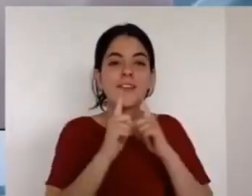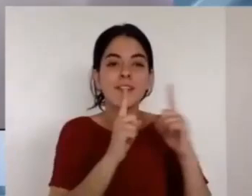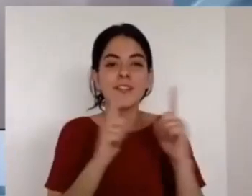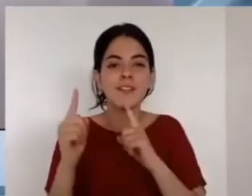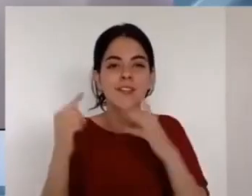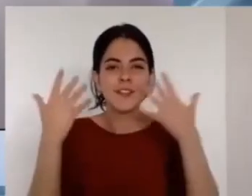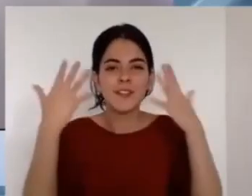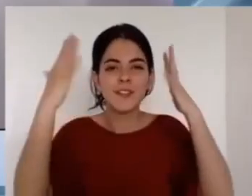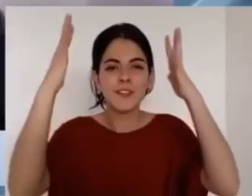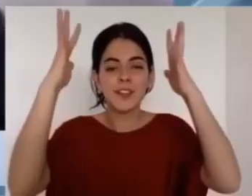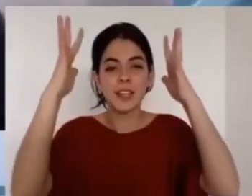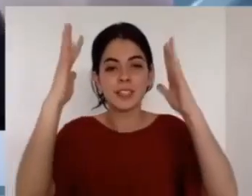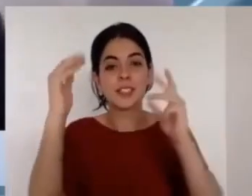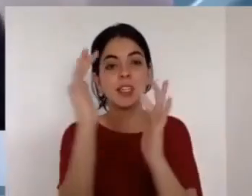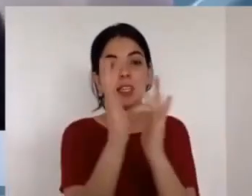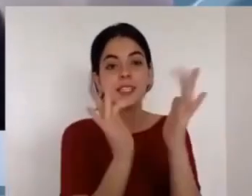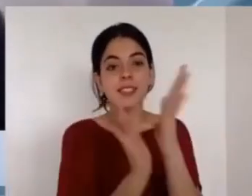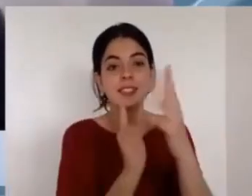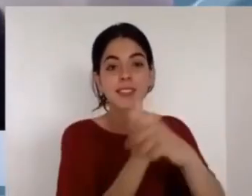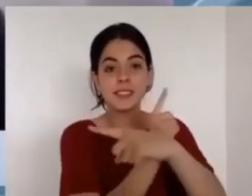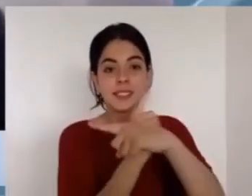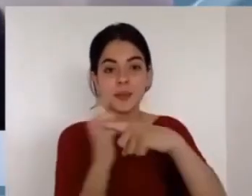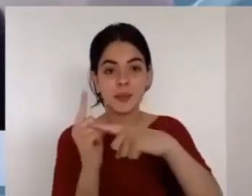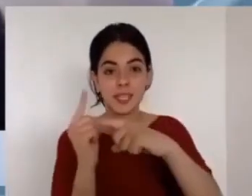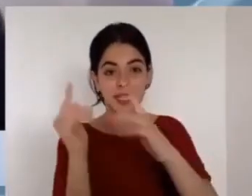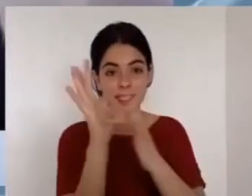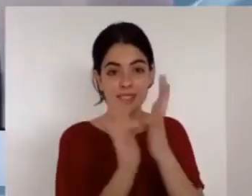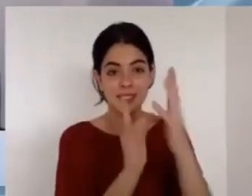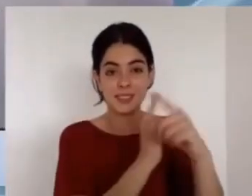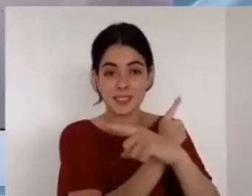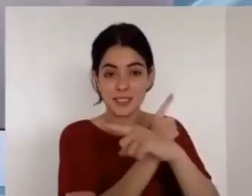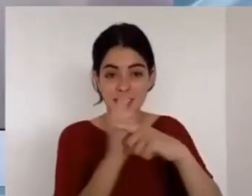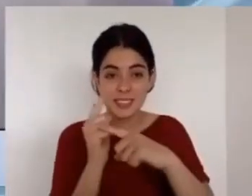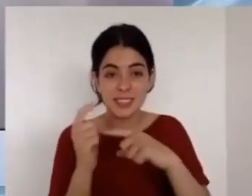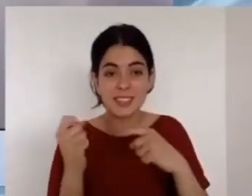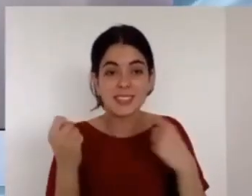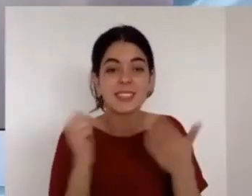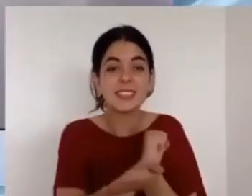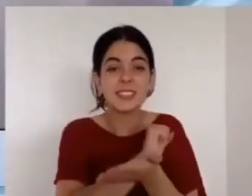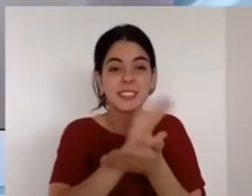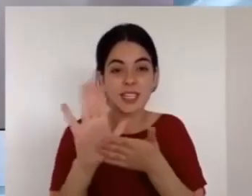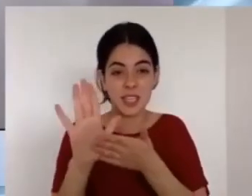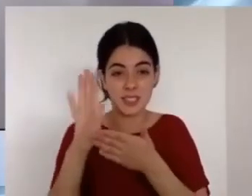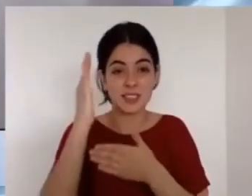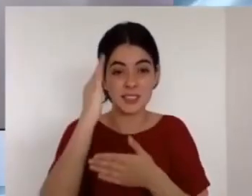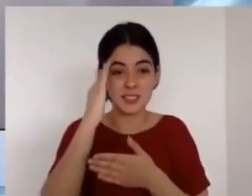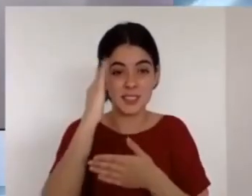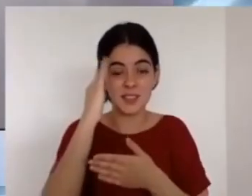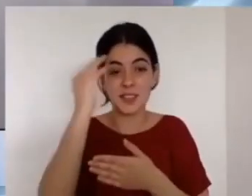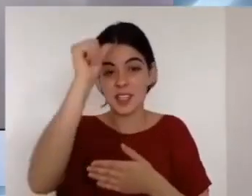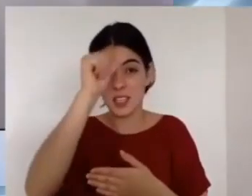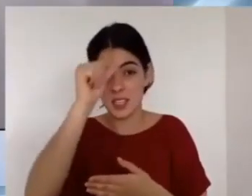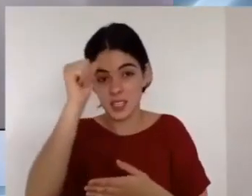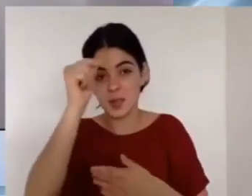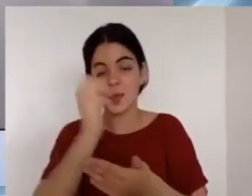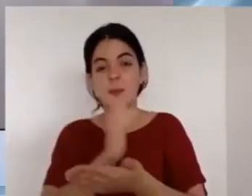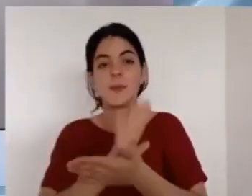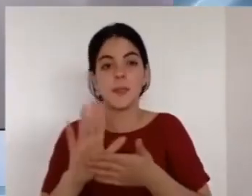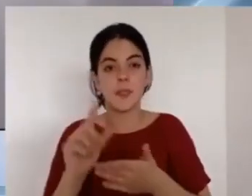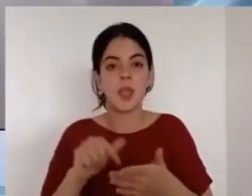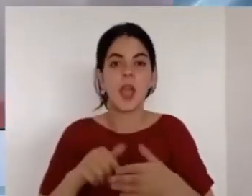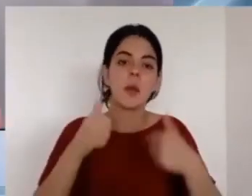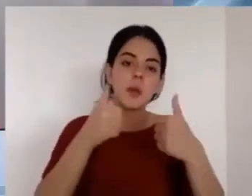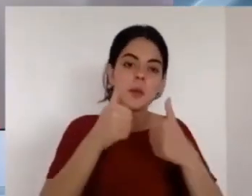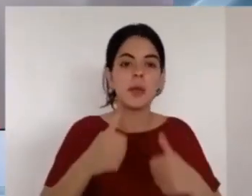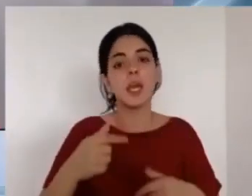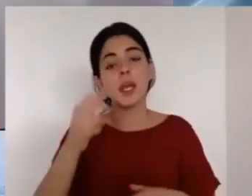le dice a nuestros hermanos en Éfeso orando en todo tiempo oigan todo tiempo yo estaba pensando en